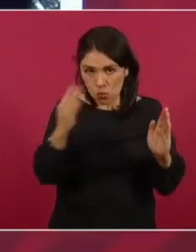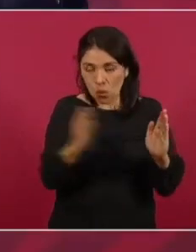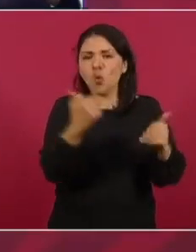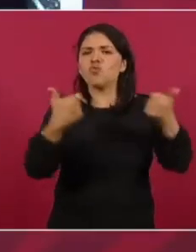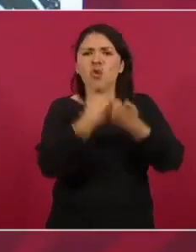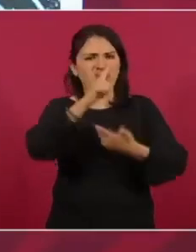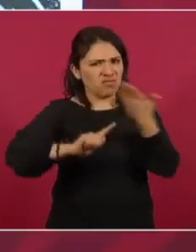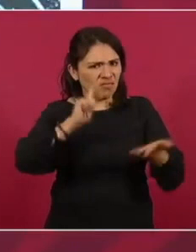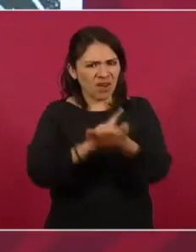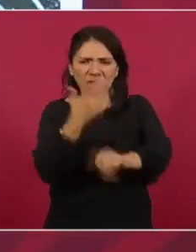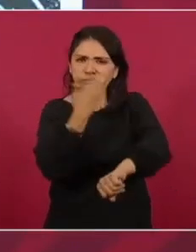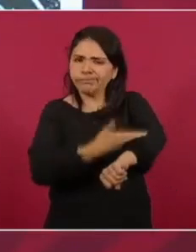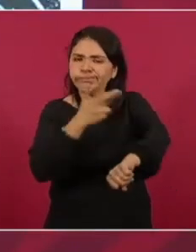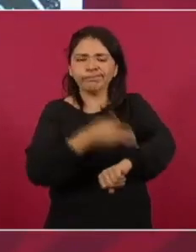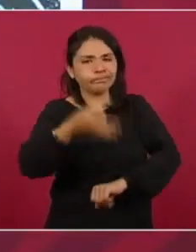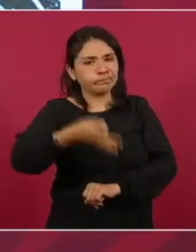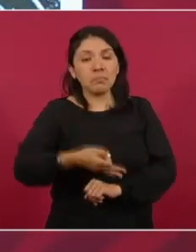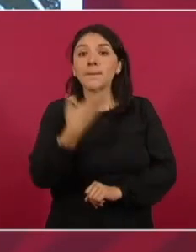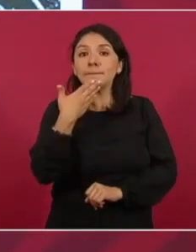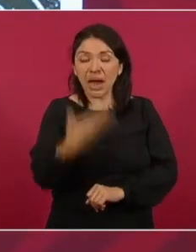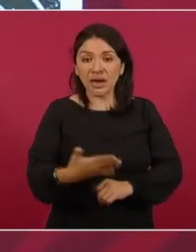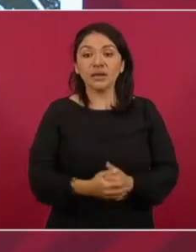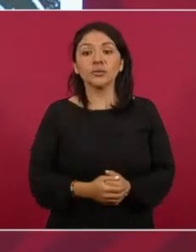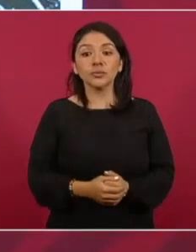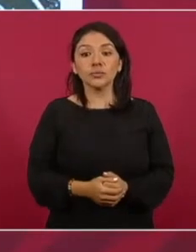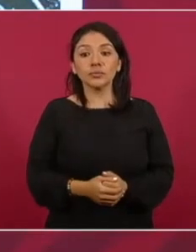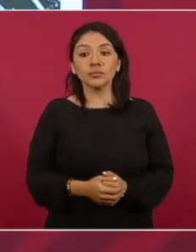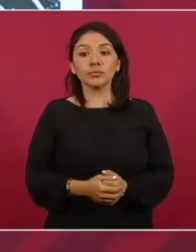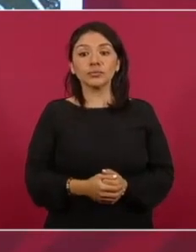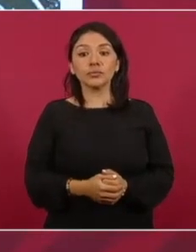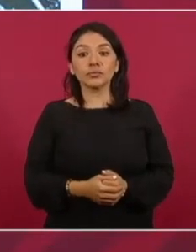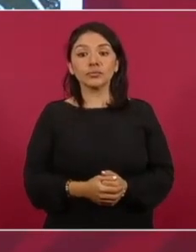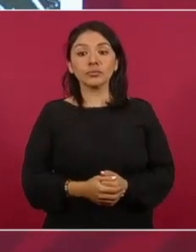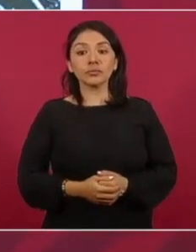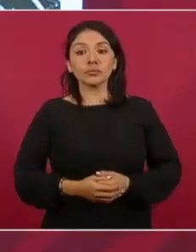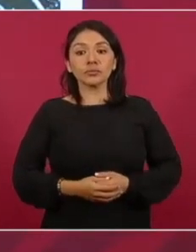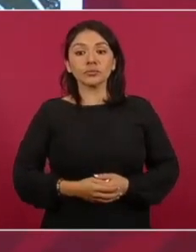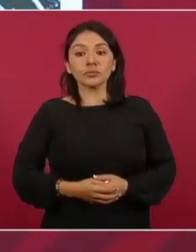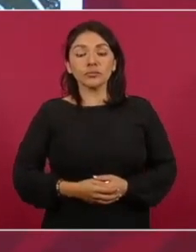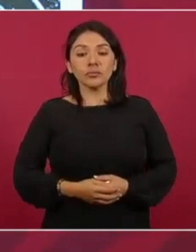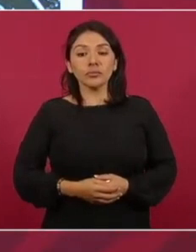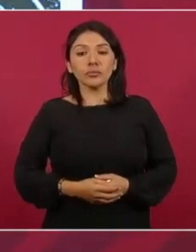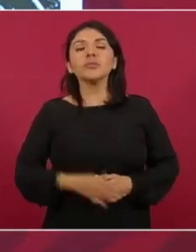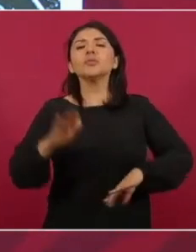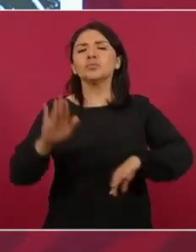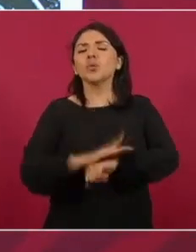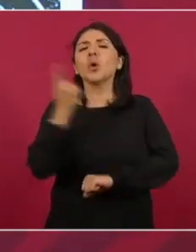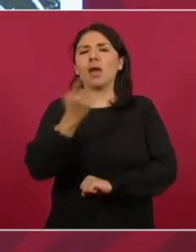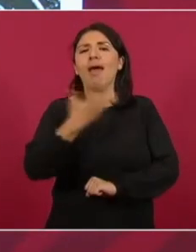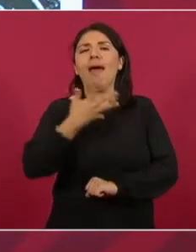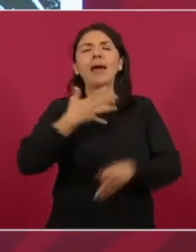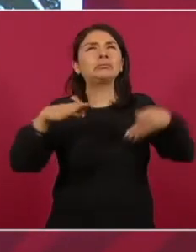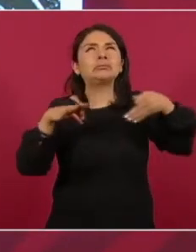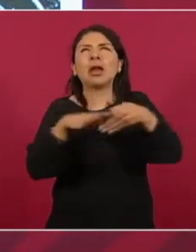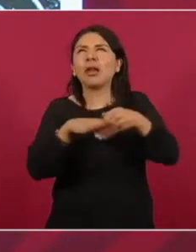porque de las cerca de 200 plantas